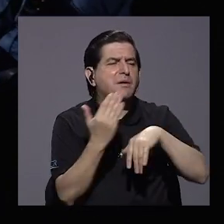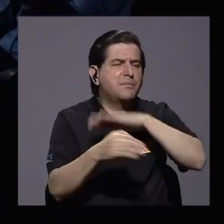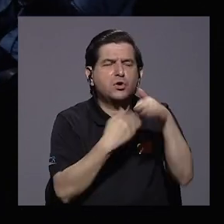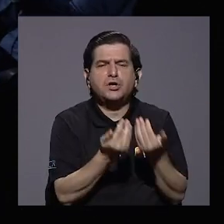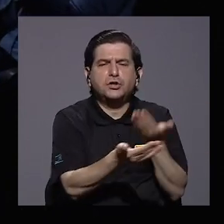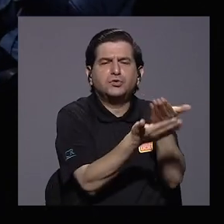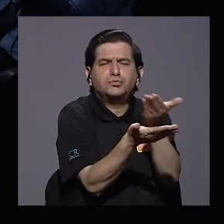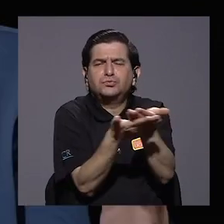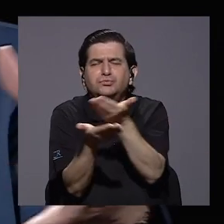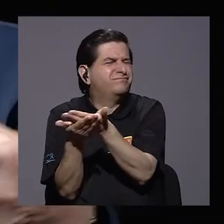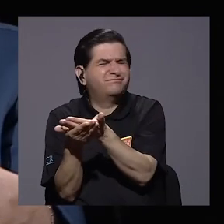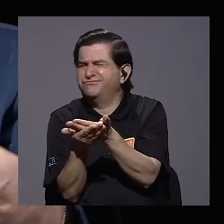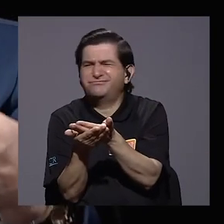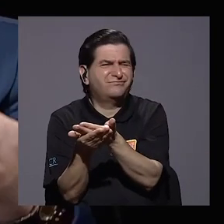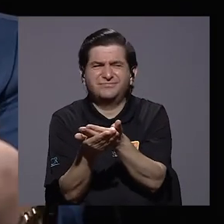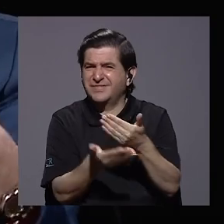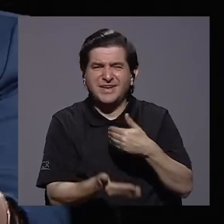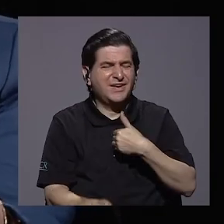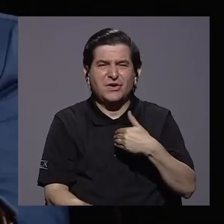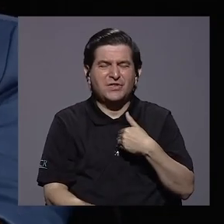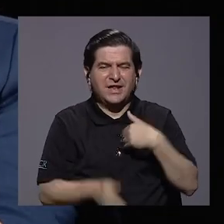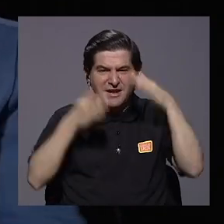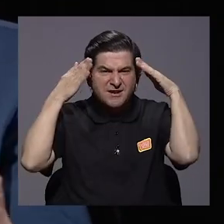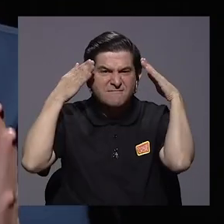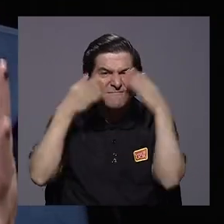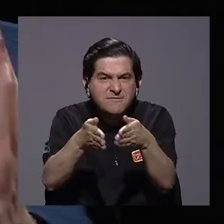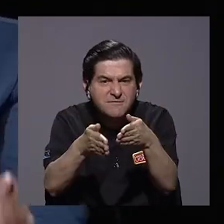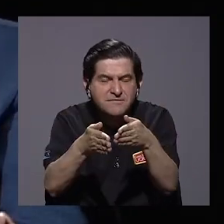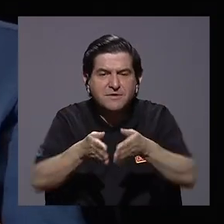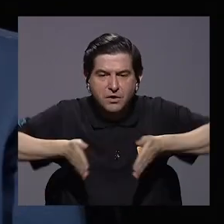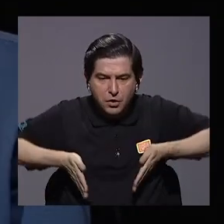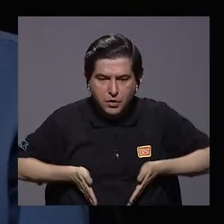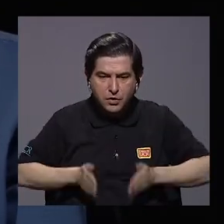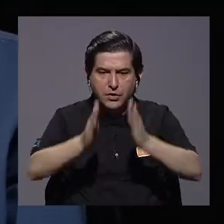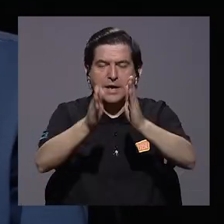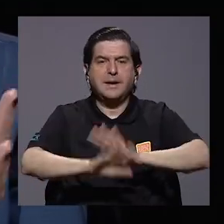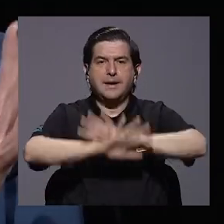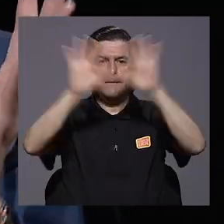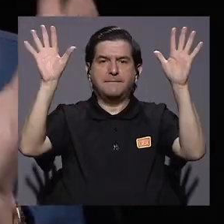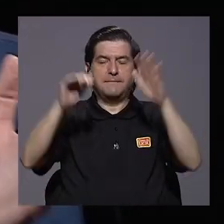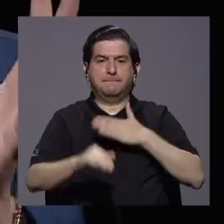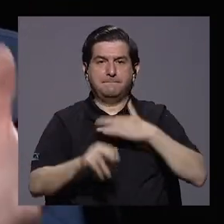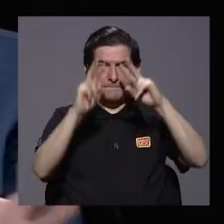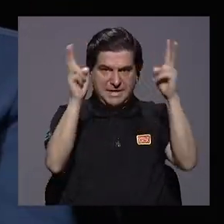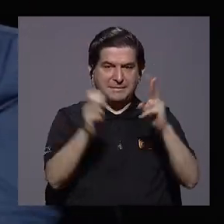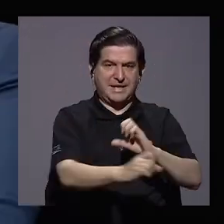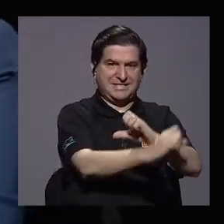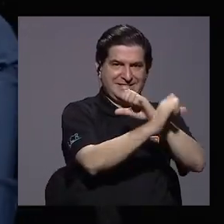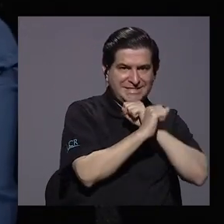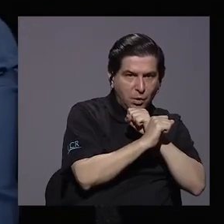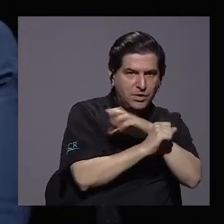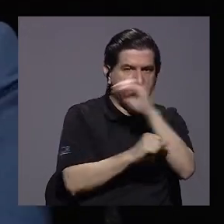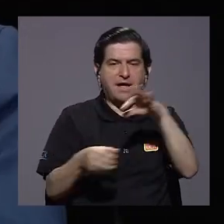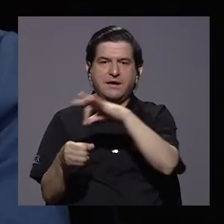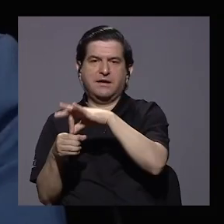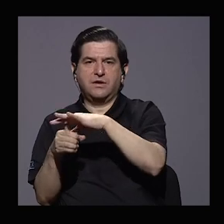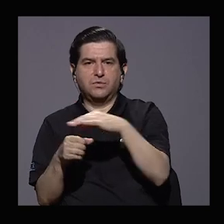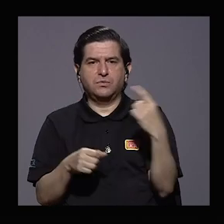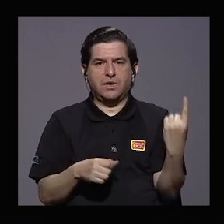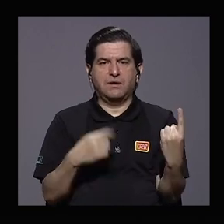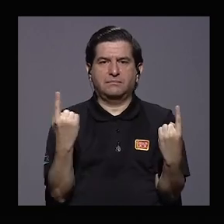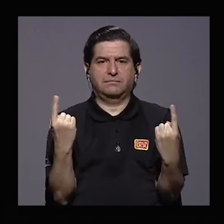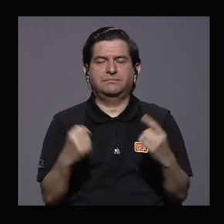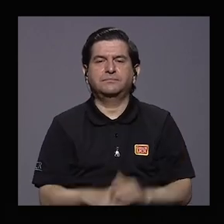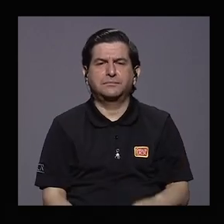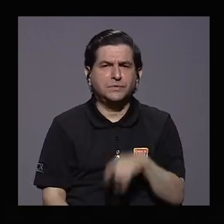de todo porque entonces no tiene el foco ni una ruta clara. Entonces mis temas eran seguridad y el sector agrícola. Aunque